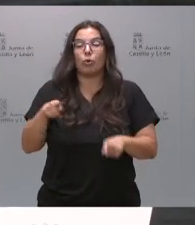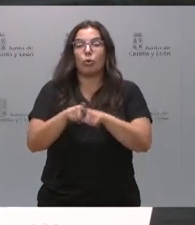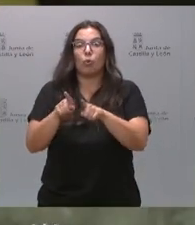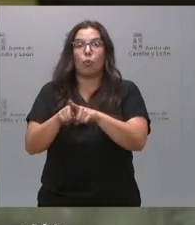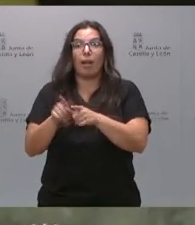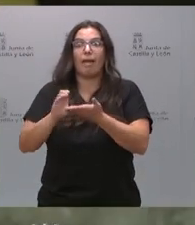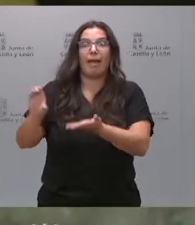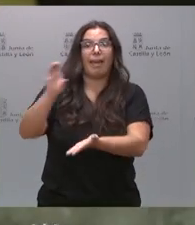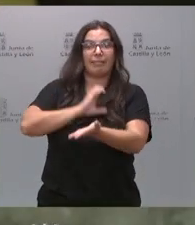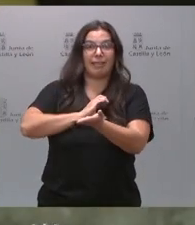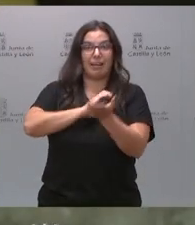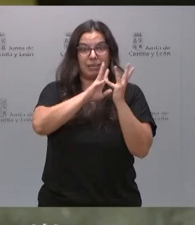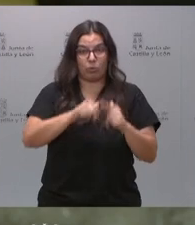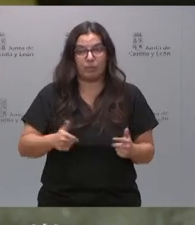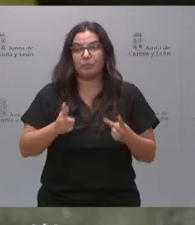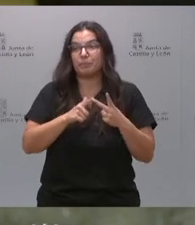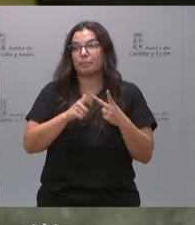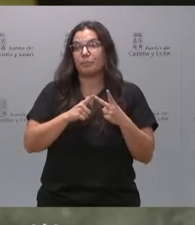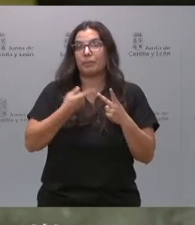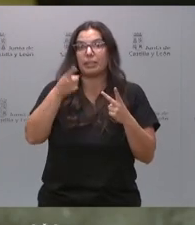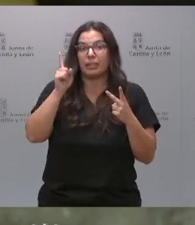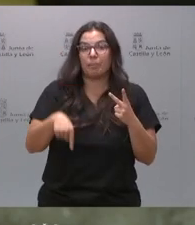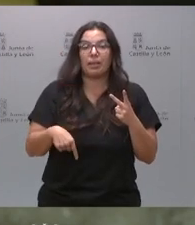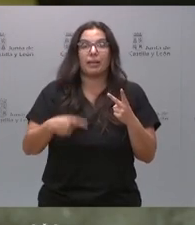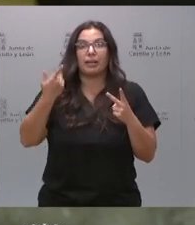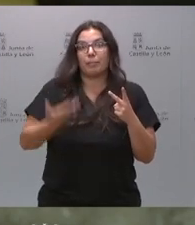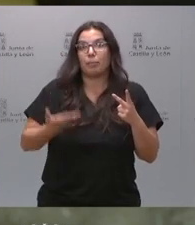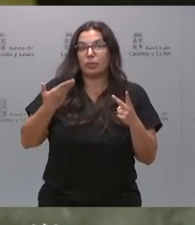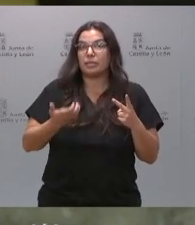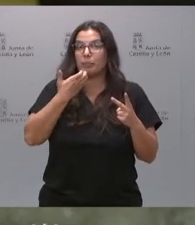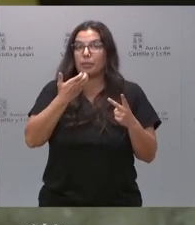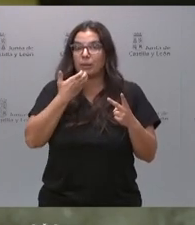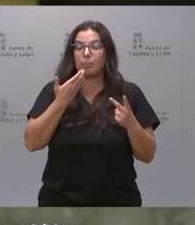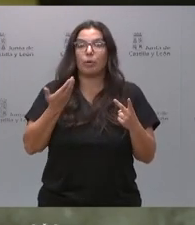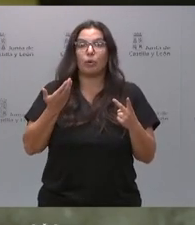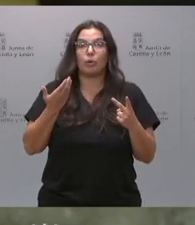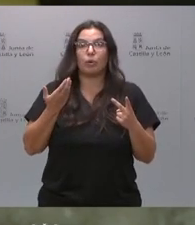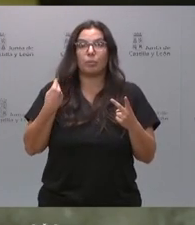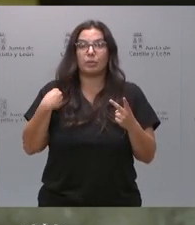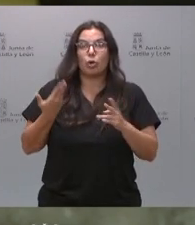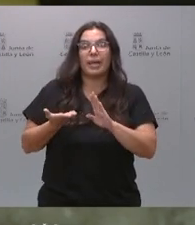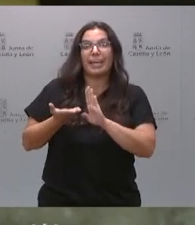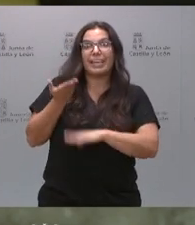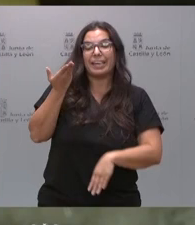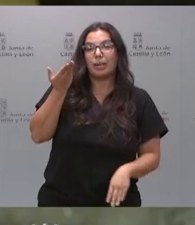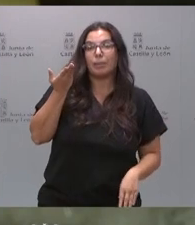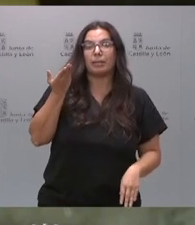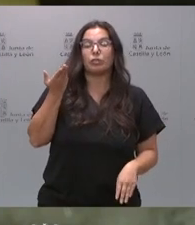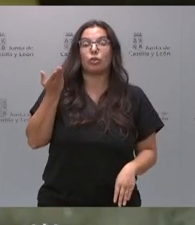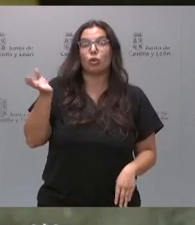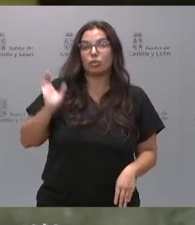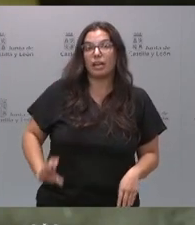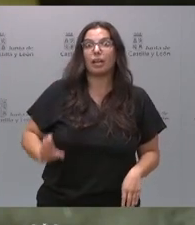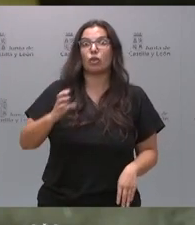En segundo lugar, también algo importante respecto del incremento de las retribuciones de los empleados